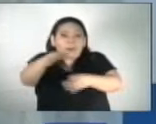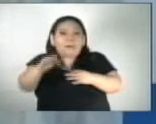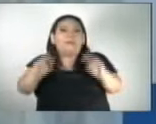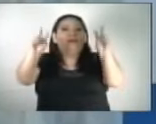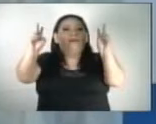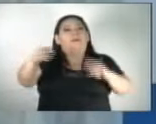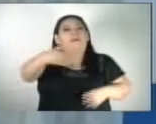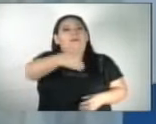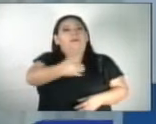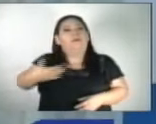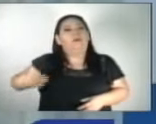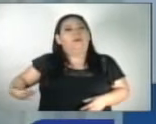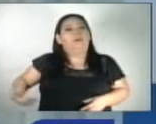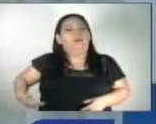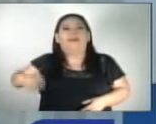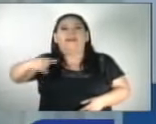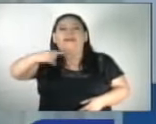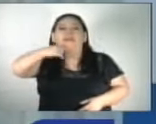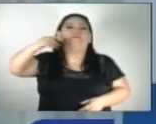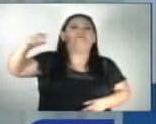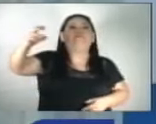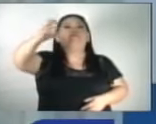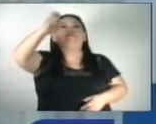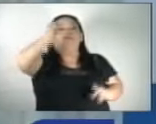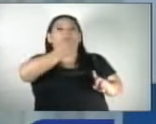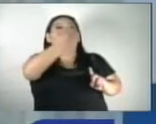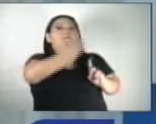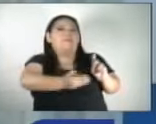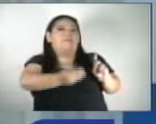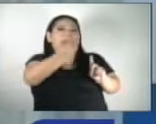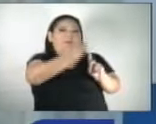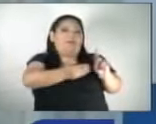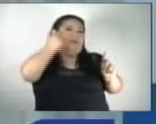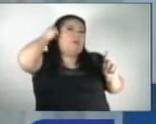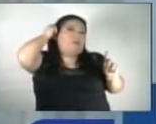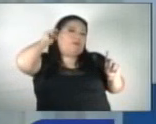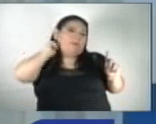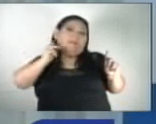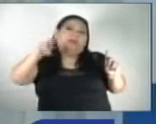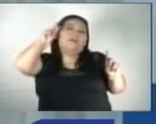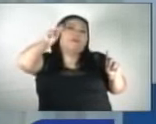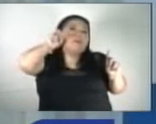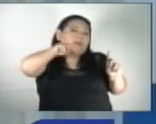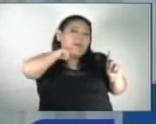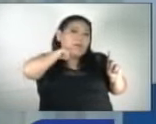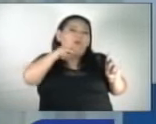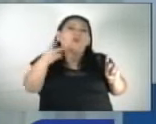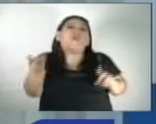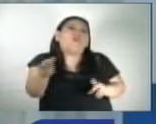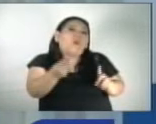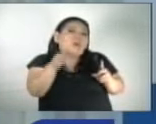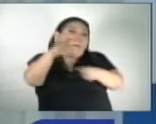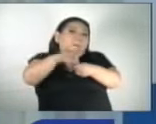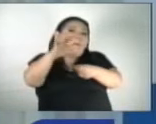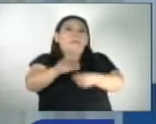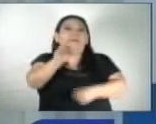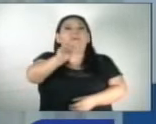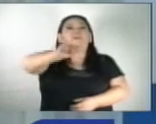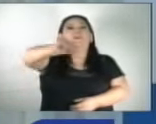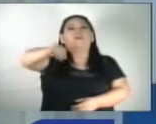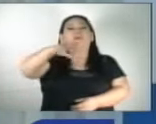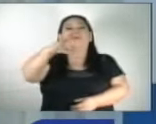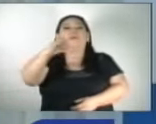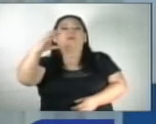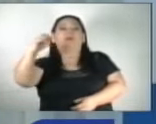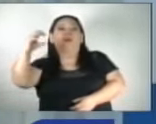papeletas presidenciales. La victoria es para el candidato presidencial Nayib Bukele con más de dos